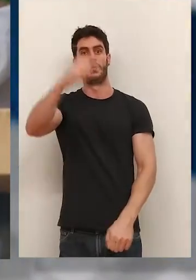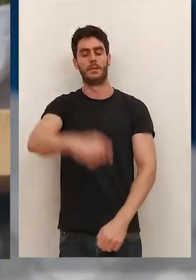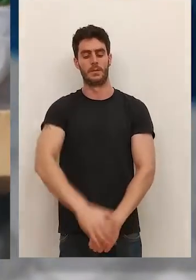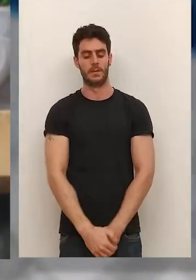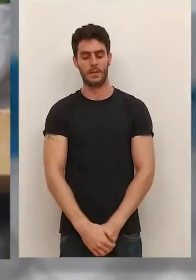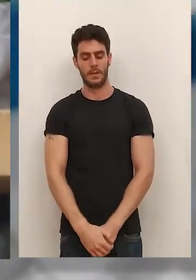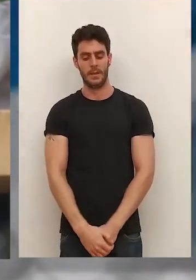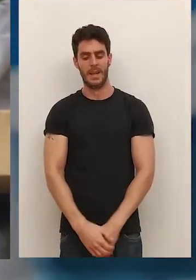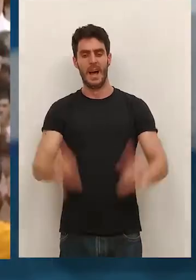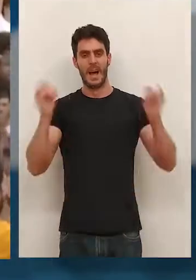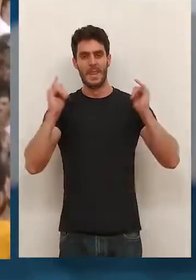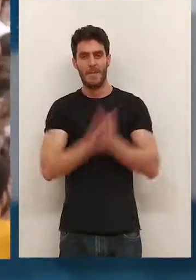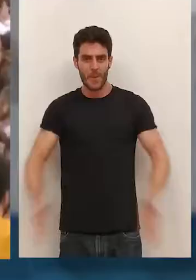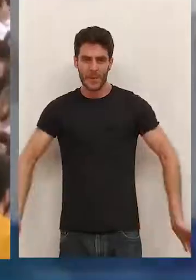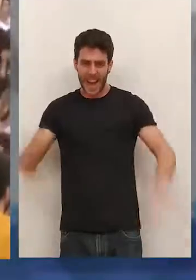¡A disfrutar!